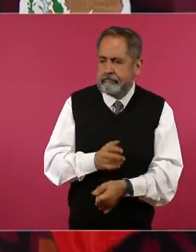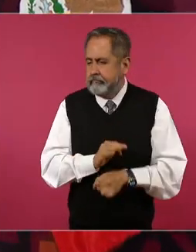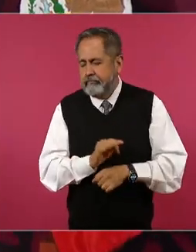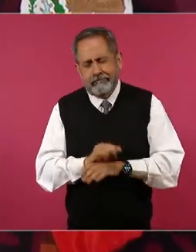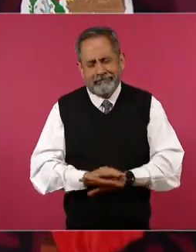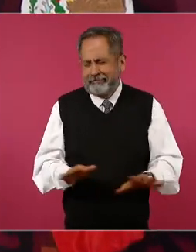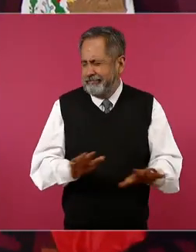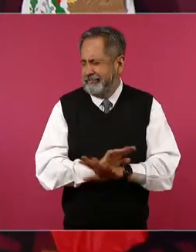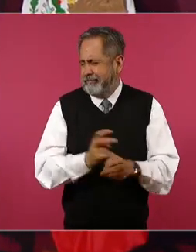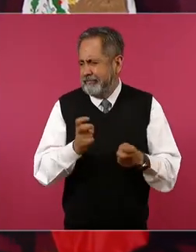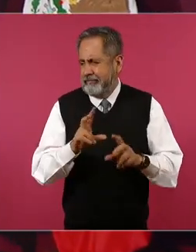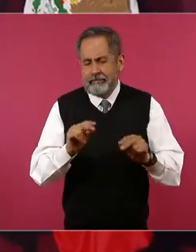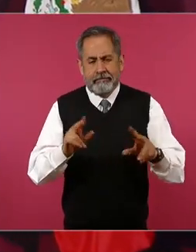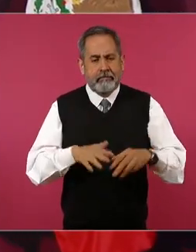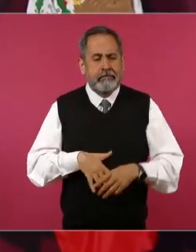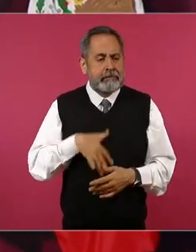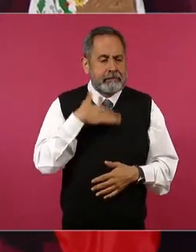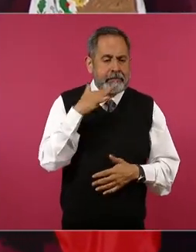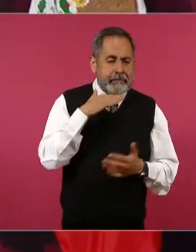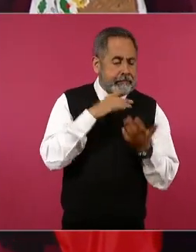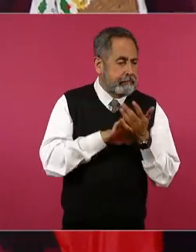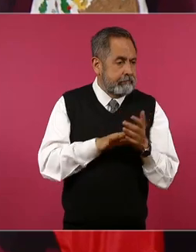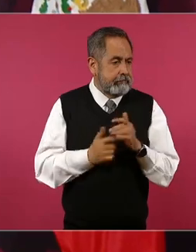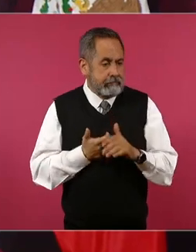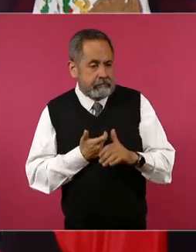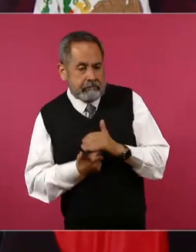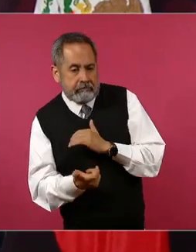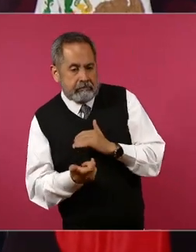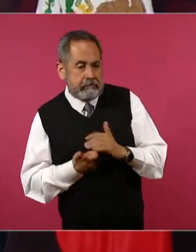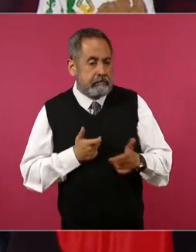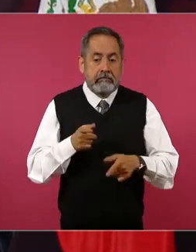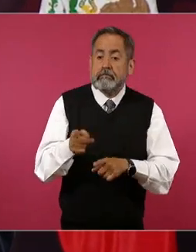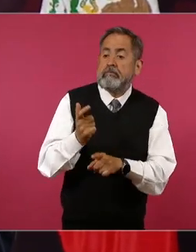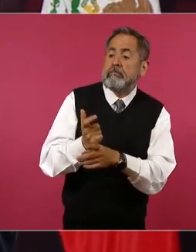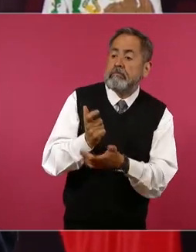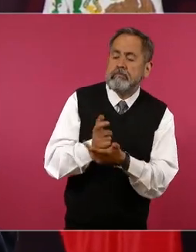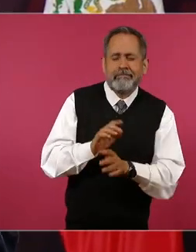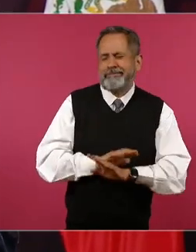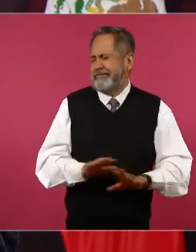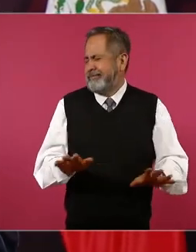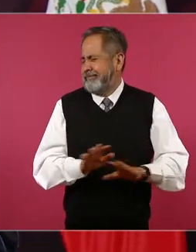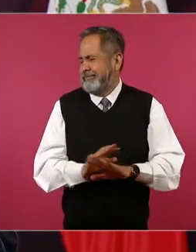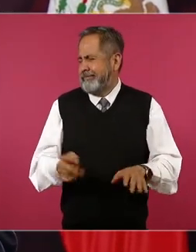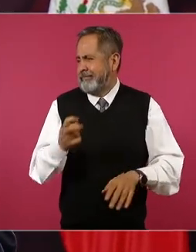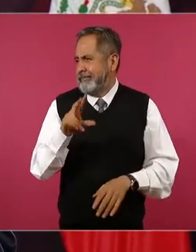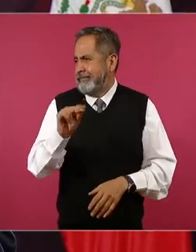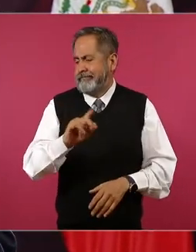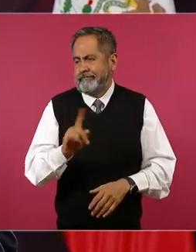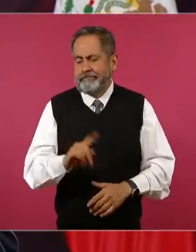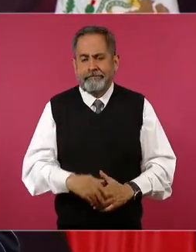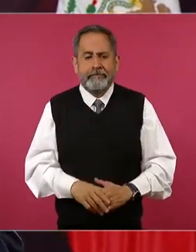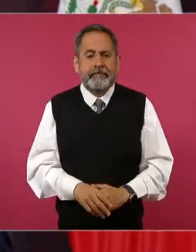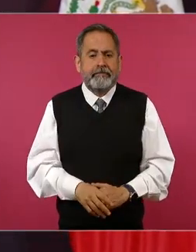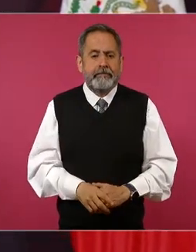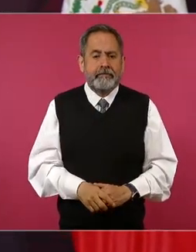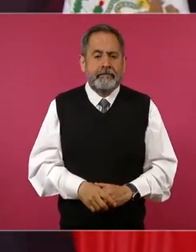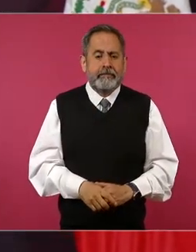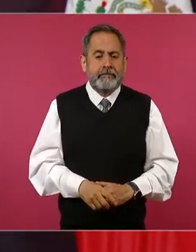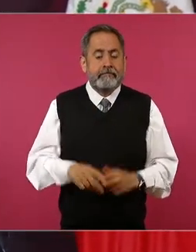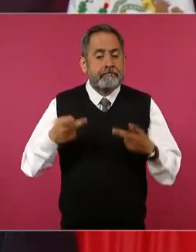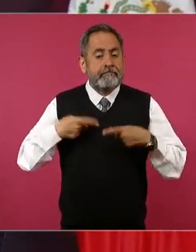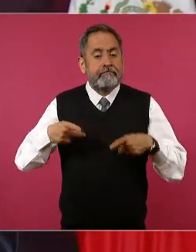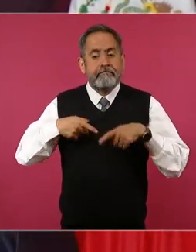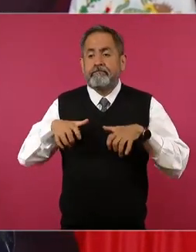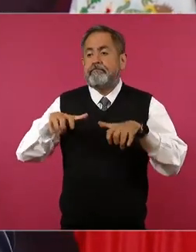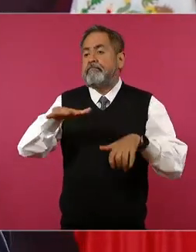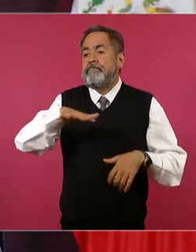no los abogados especialistas. Es el pueblo